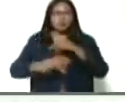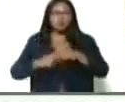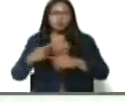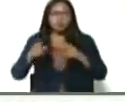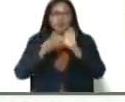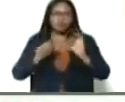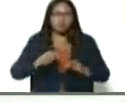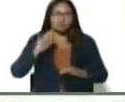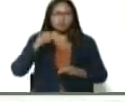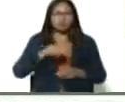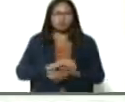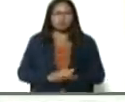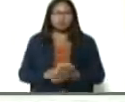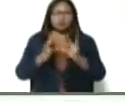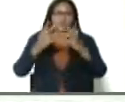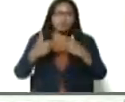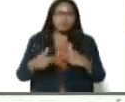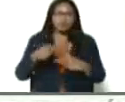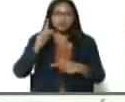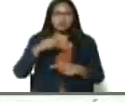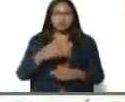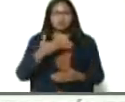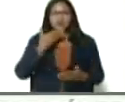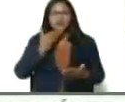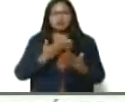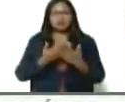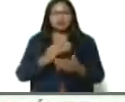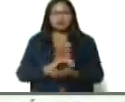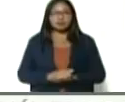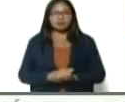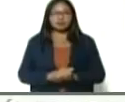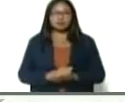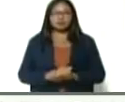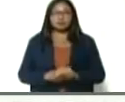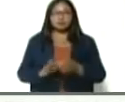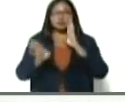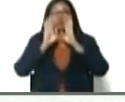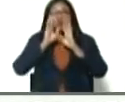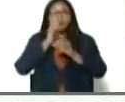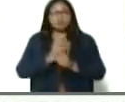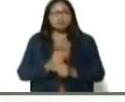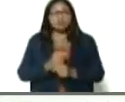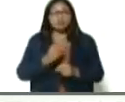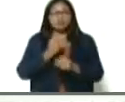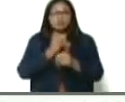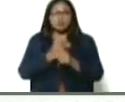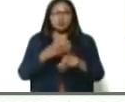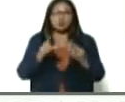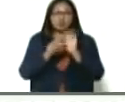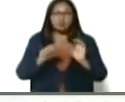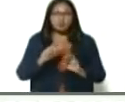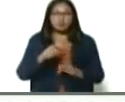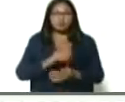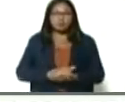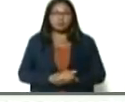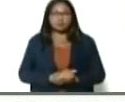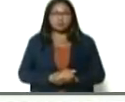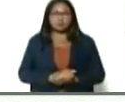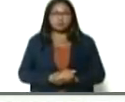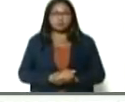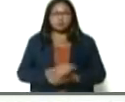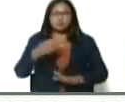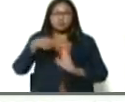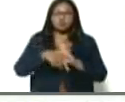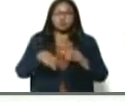productoras, a los empresarios, agradecerle a usted, por la confianza, por el trabajo, arduo, de seguir nosotros, profundizando,